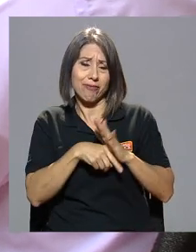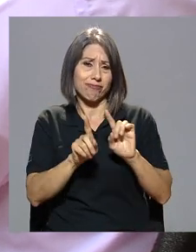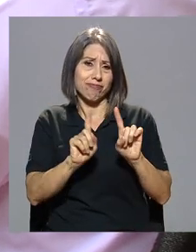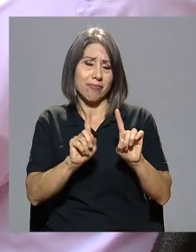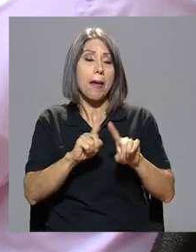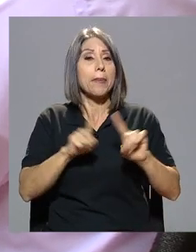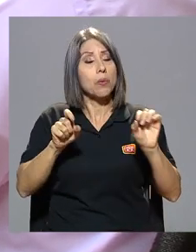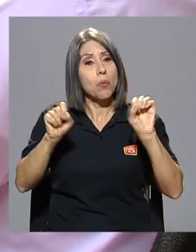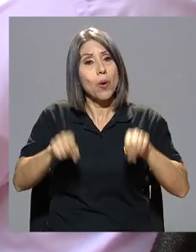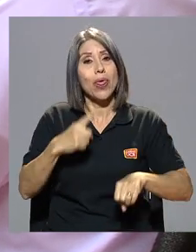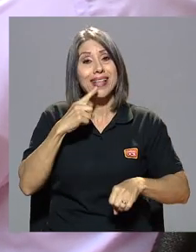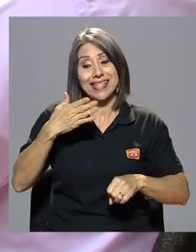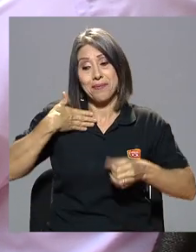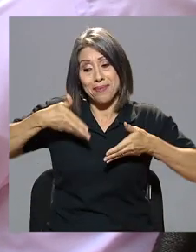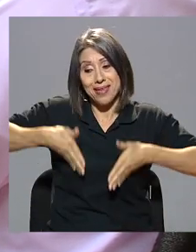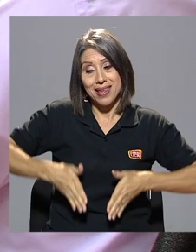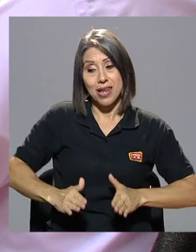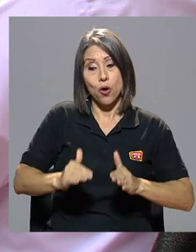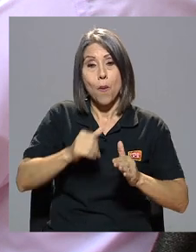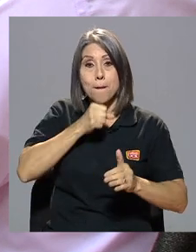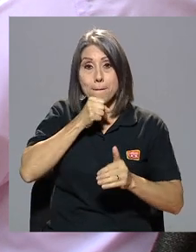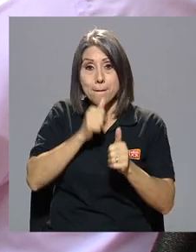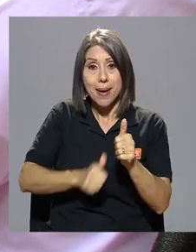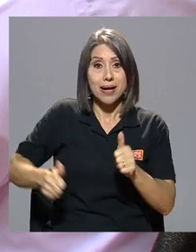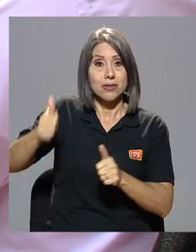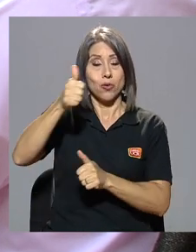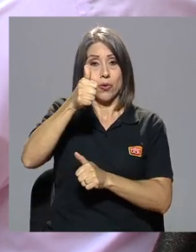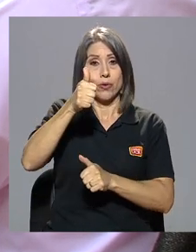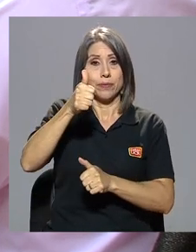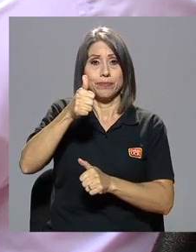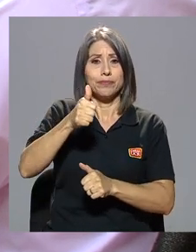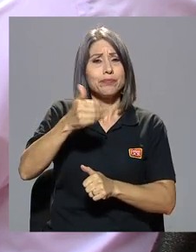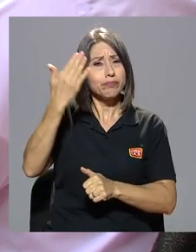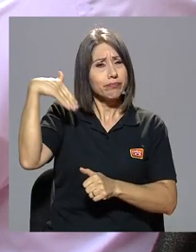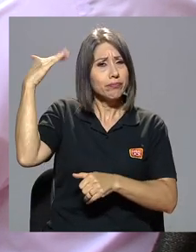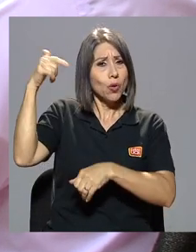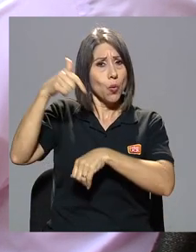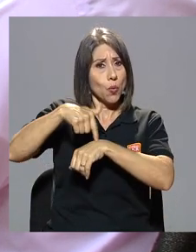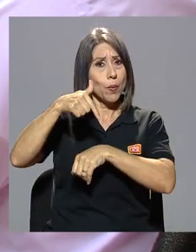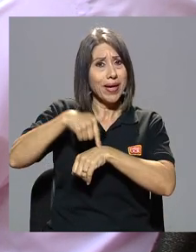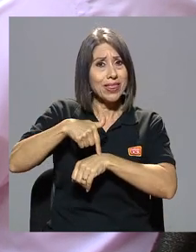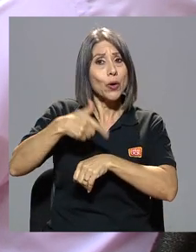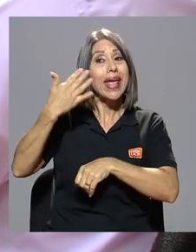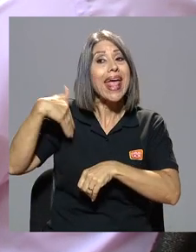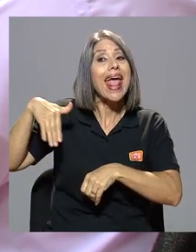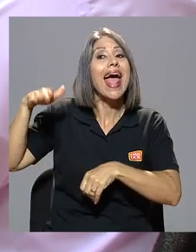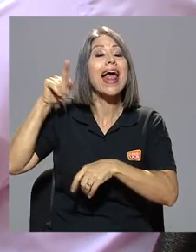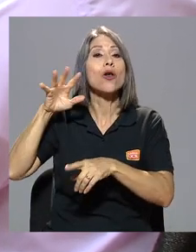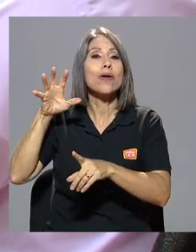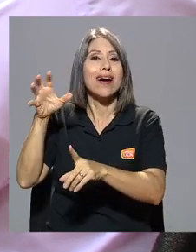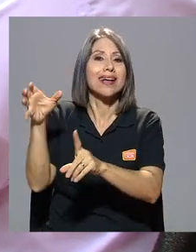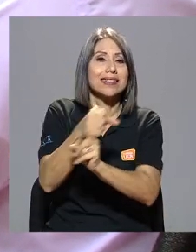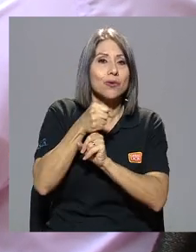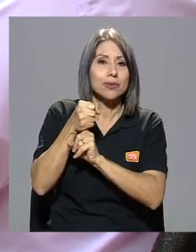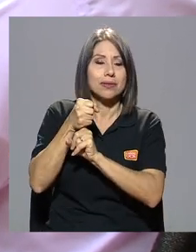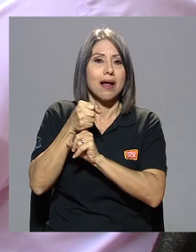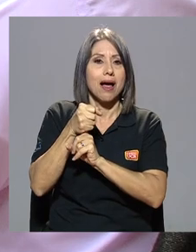abundar en detalles pero puedo decir que mi hijo mayor en un momento en que iba a ser secuestrado